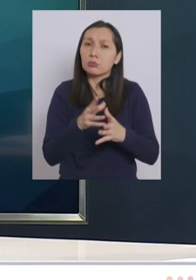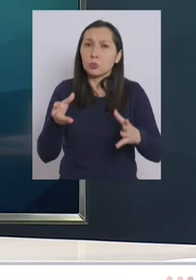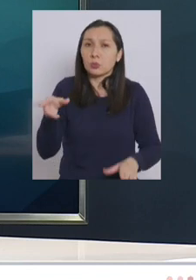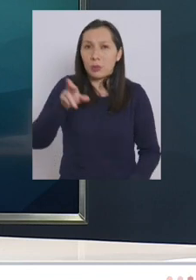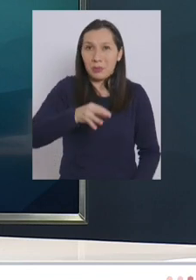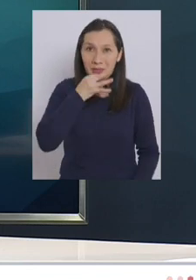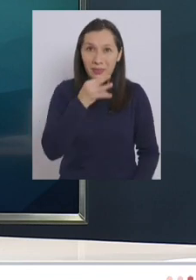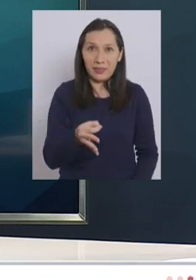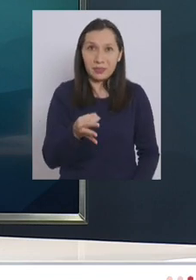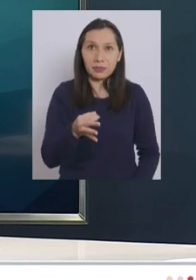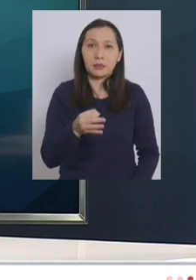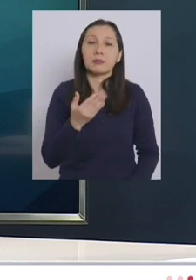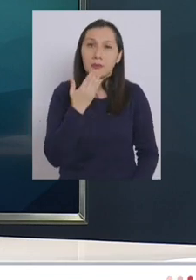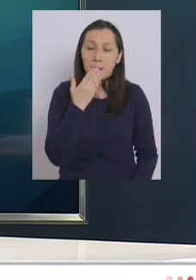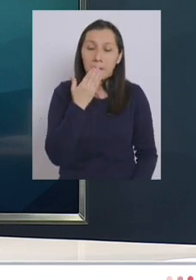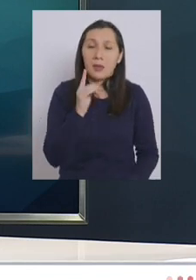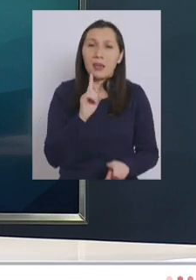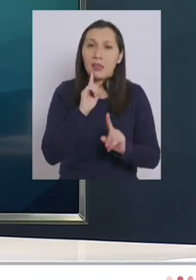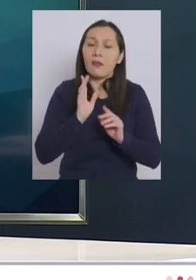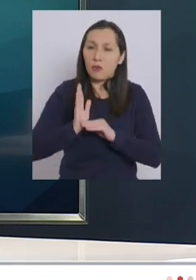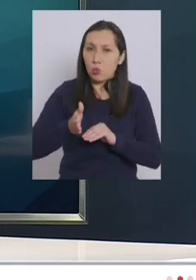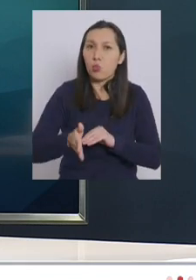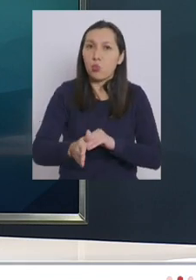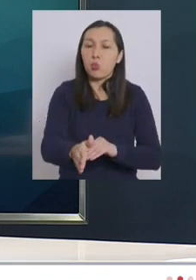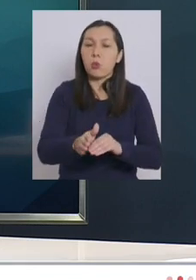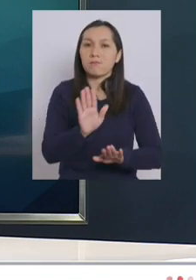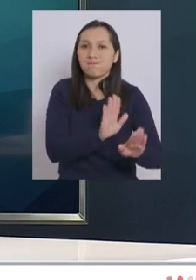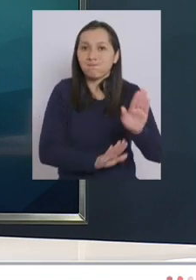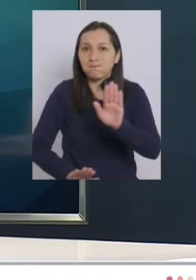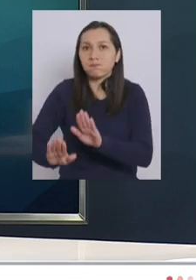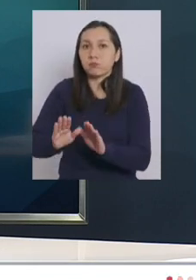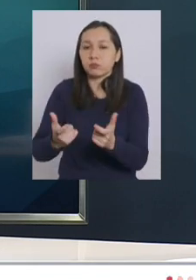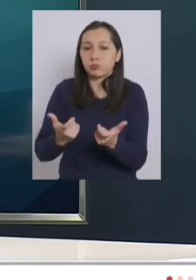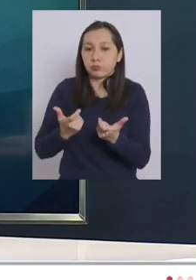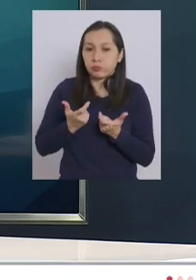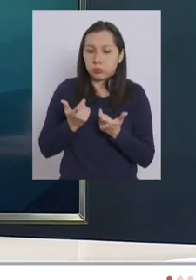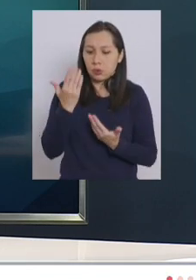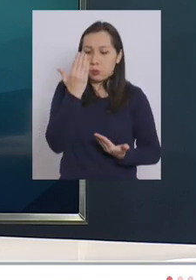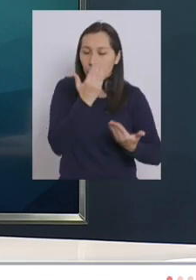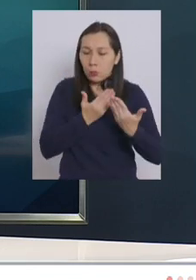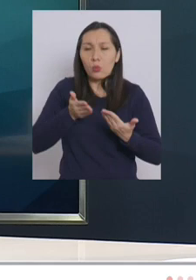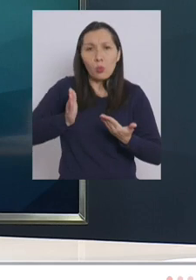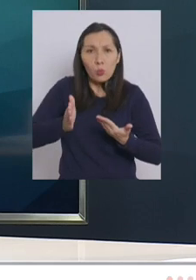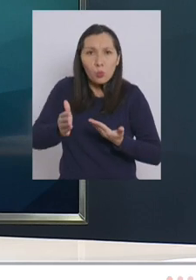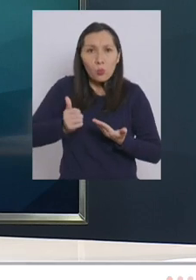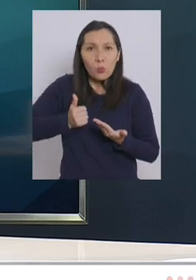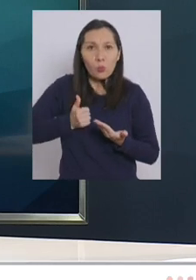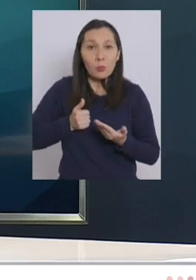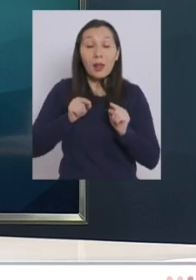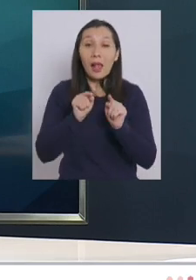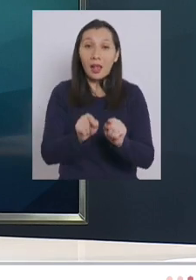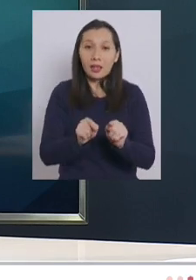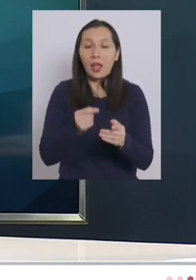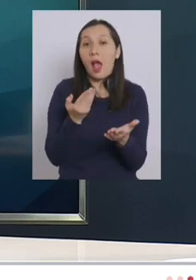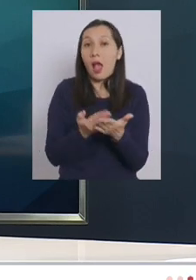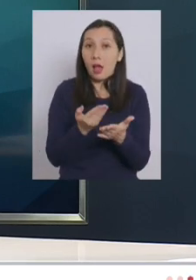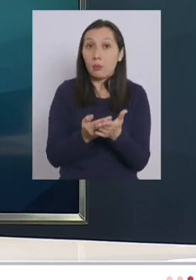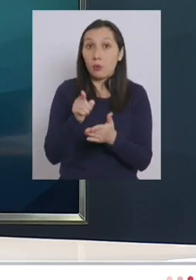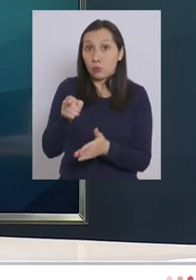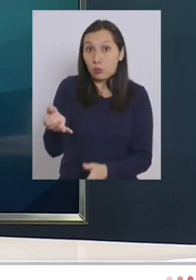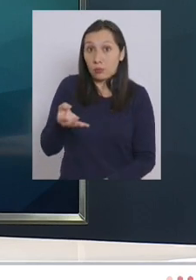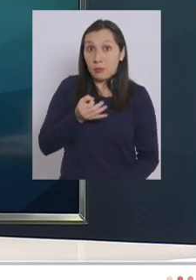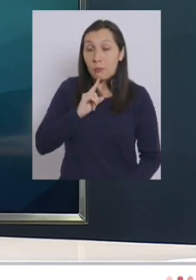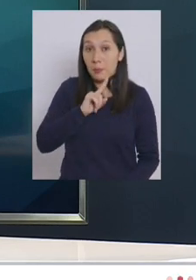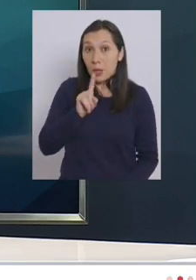muy enfáticos hemos dicho también que tenemos que seguir manteniendo estas medidas de autocuidado y aquí quiero aprovechar su